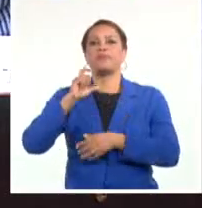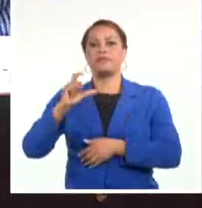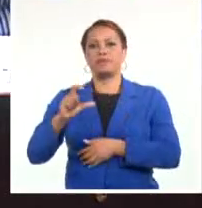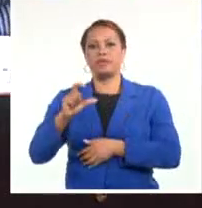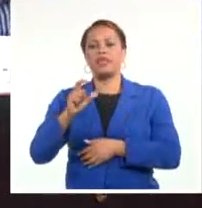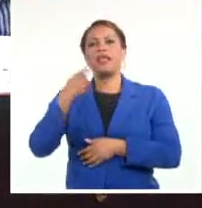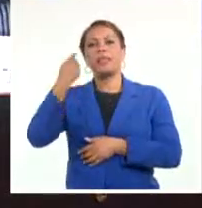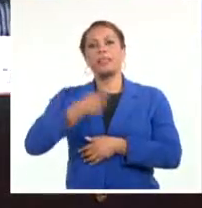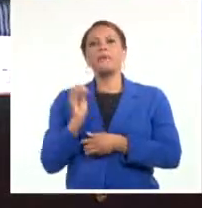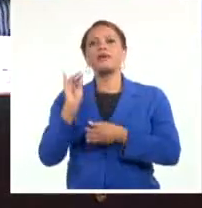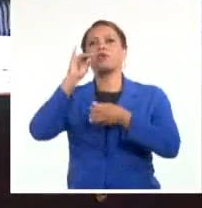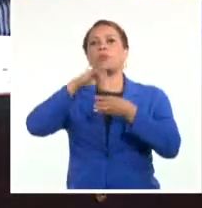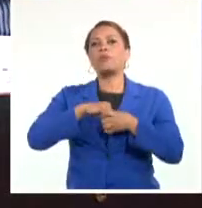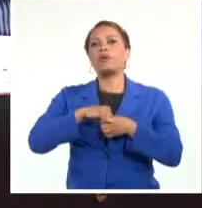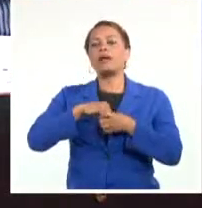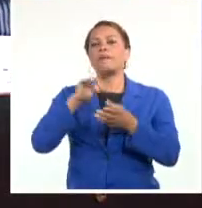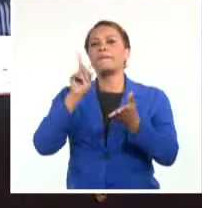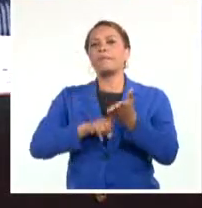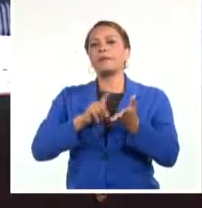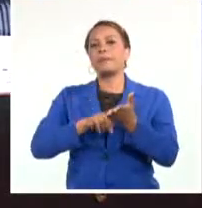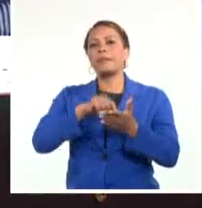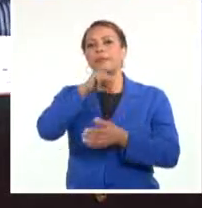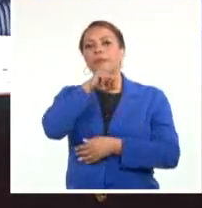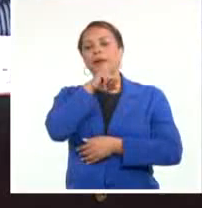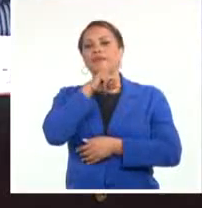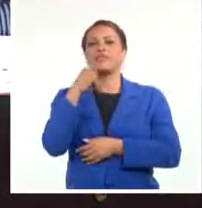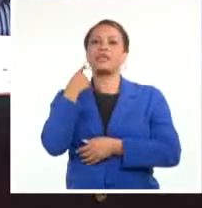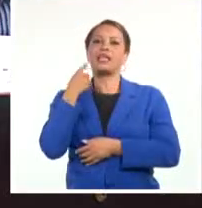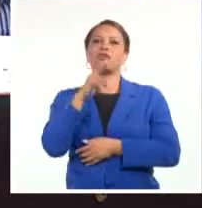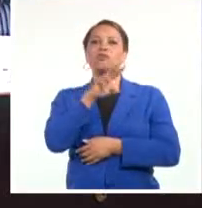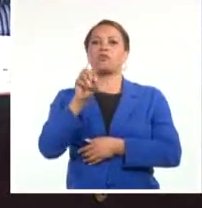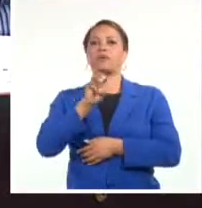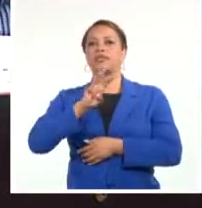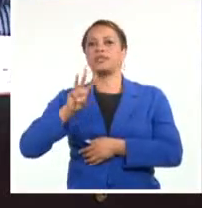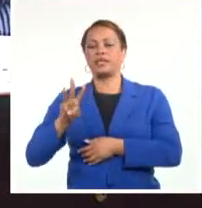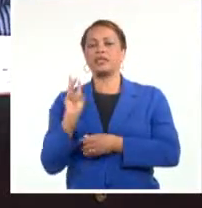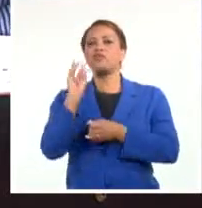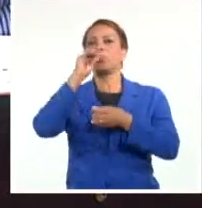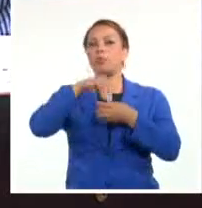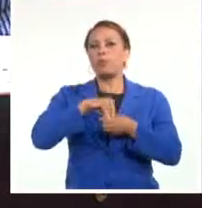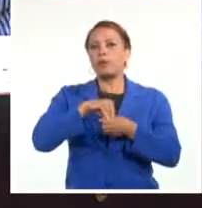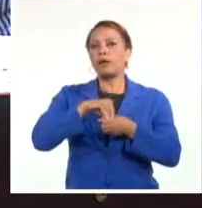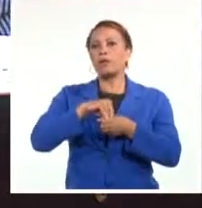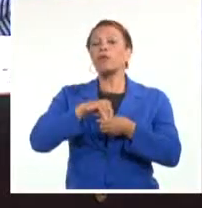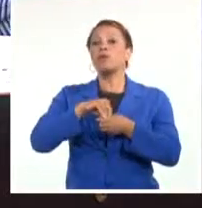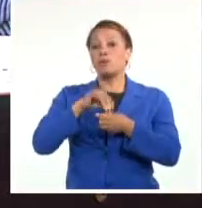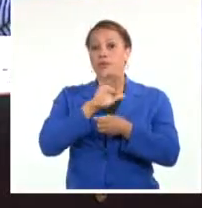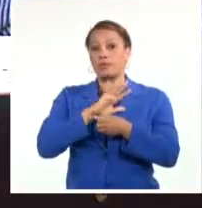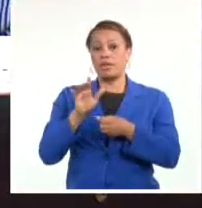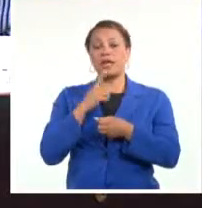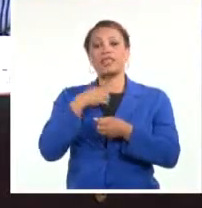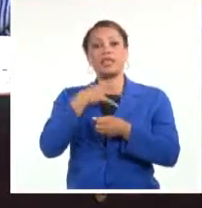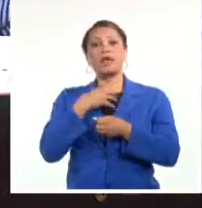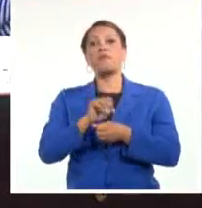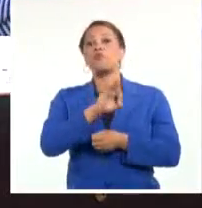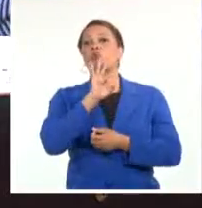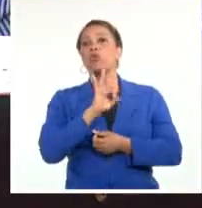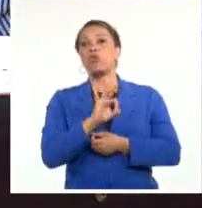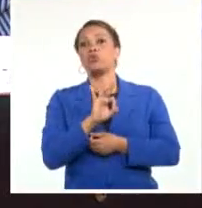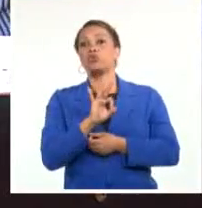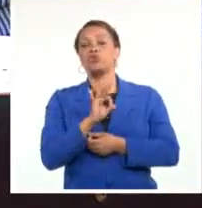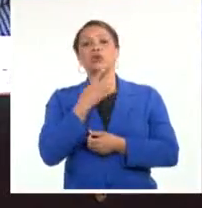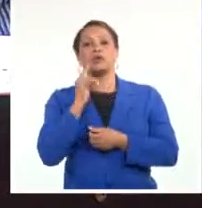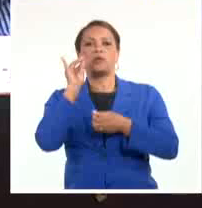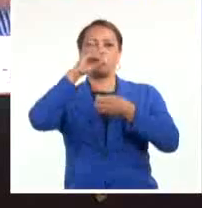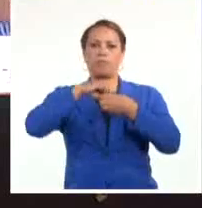incorporar a los papás desde el año 2003, están incorporados los papás y nosotros decir que hoy tenemos ocho, nada más